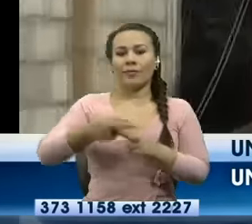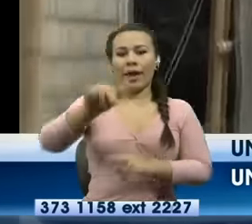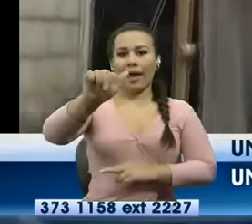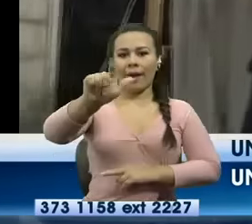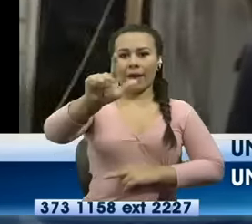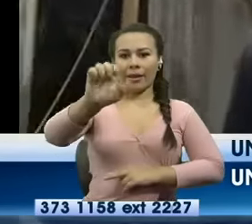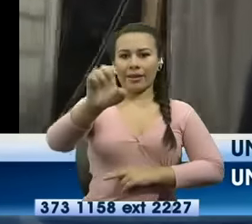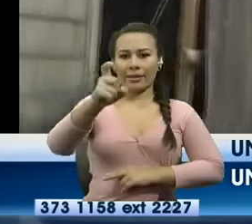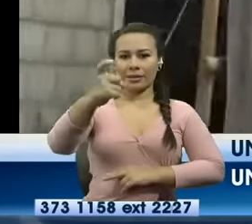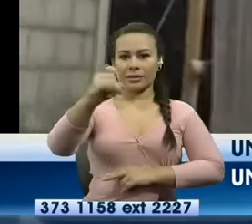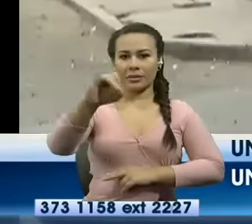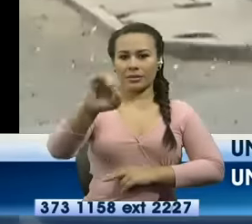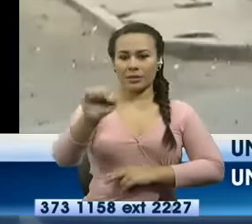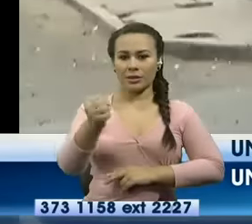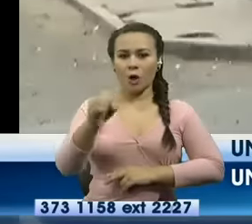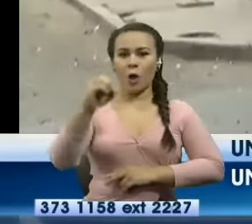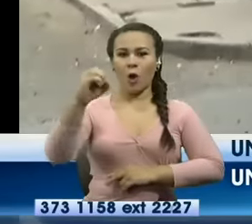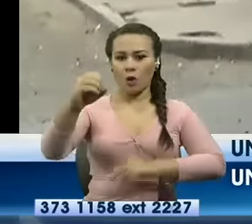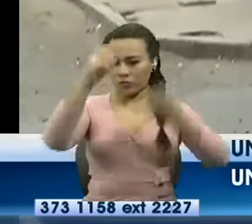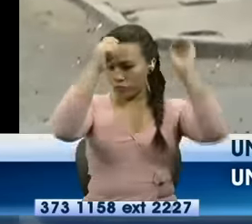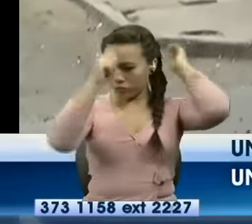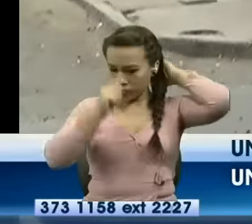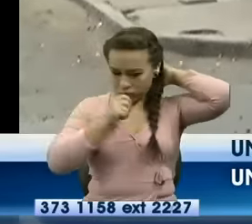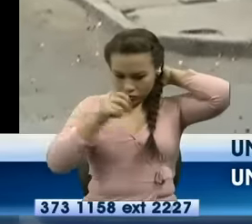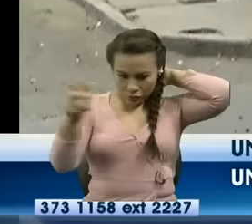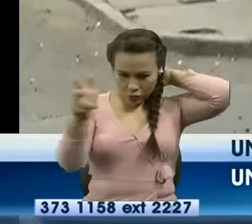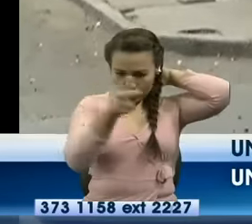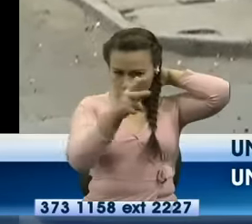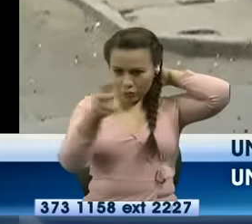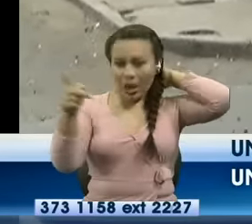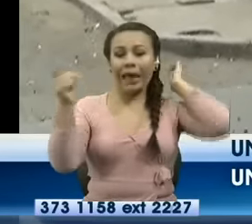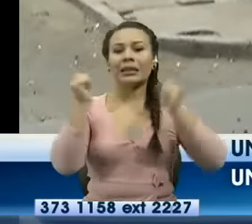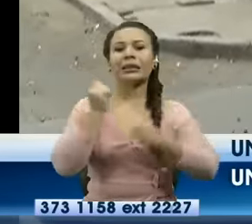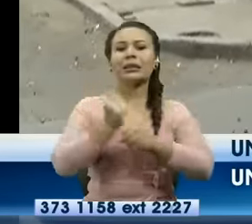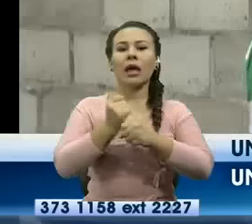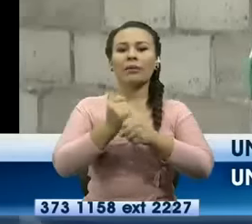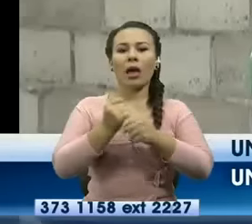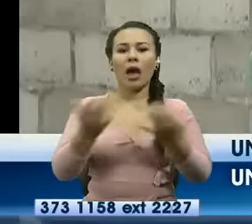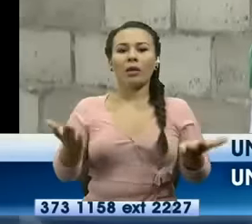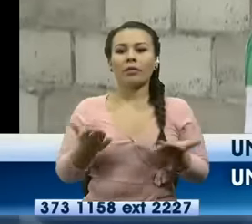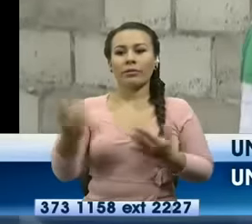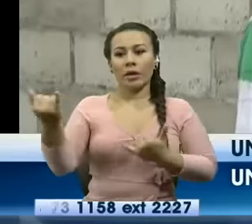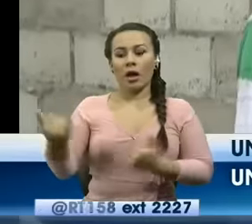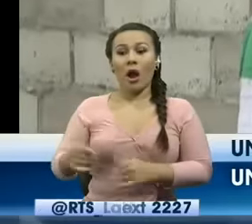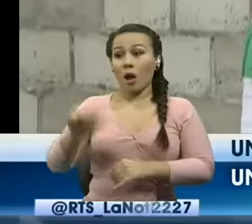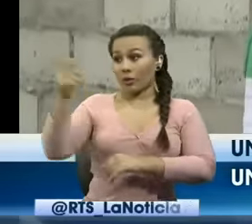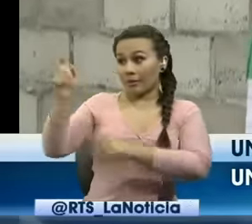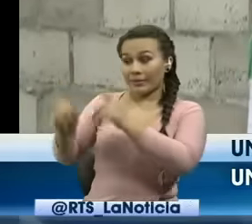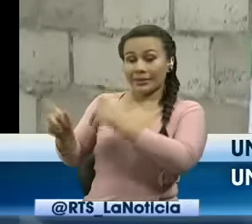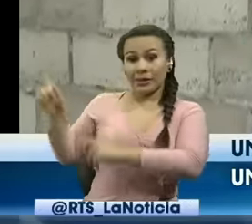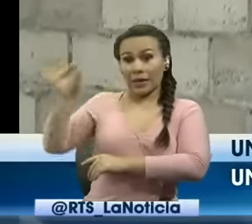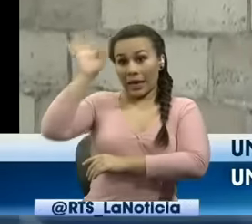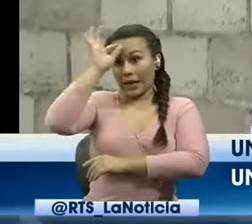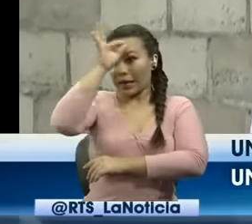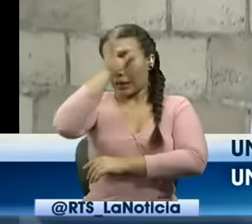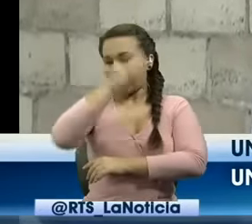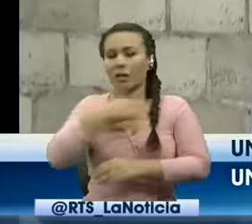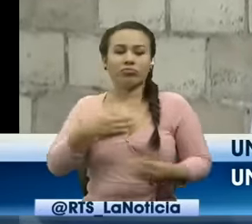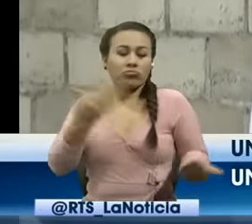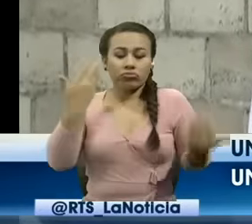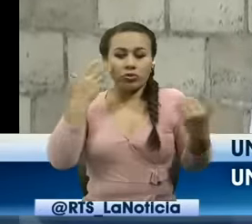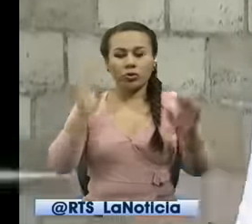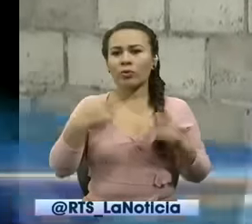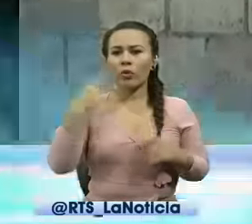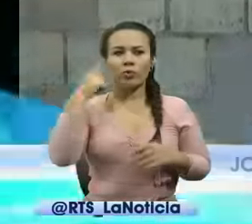realizaba en el sector trabajos de soldadura durante el atentado no se registró personas heridas oí los disparos pero no pensé que eran